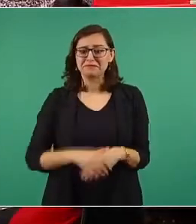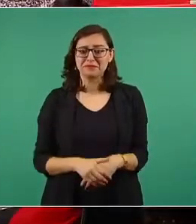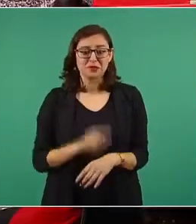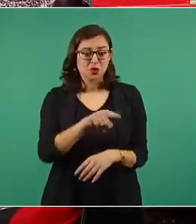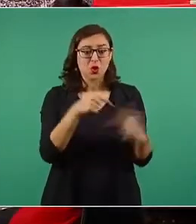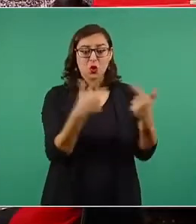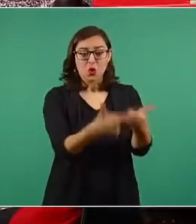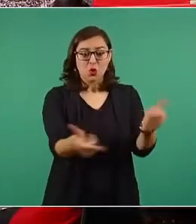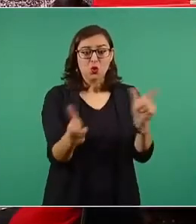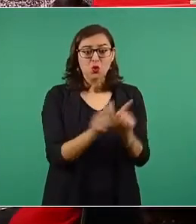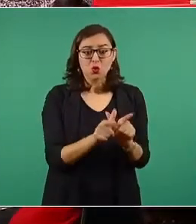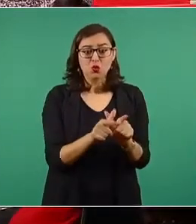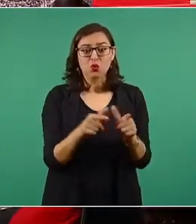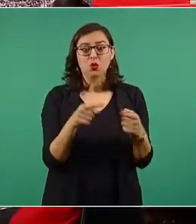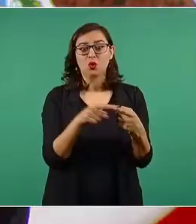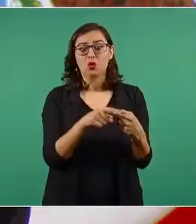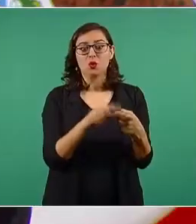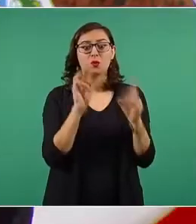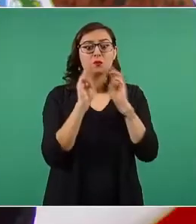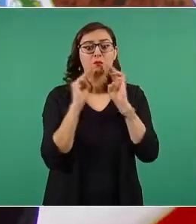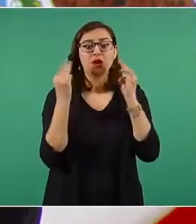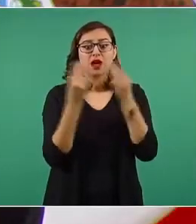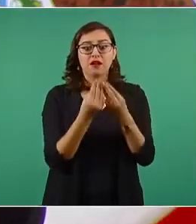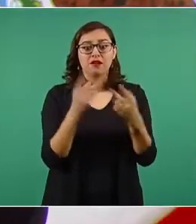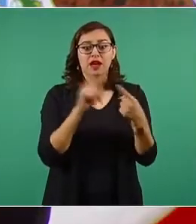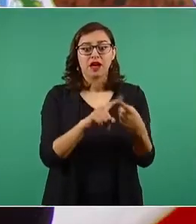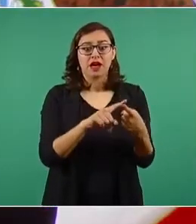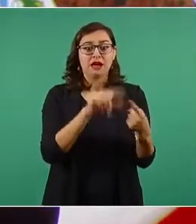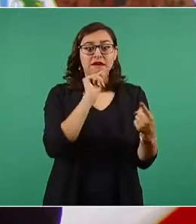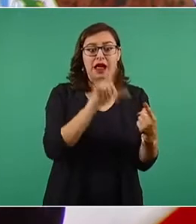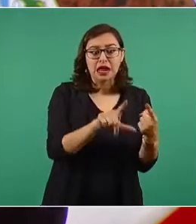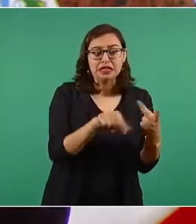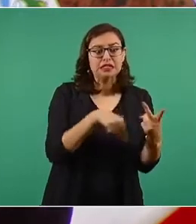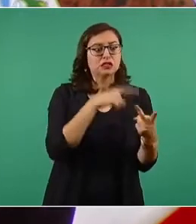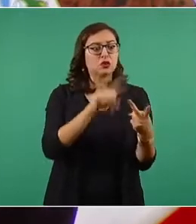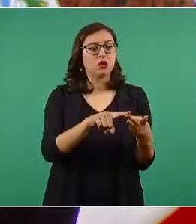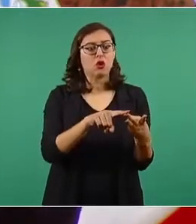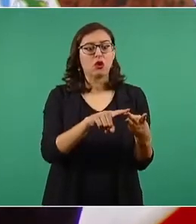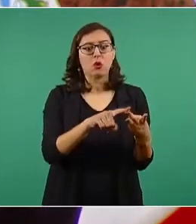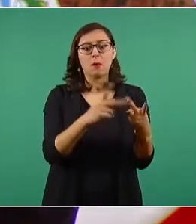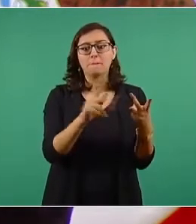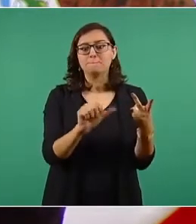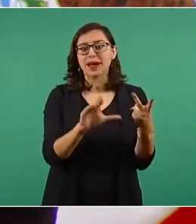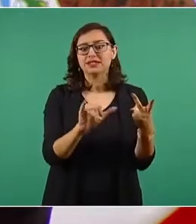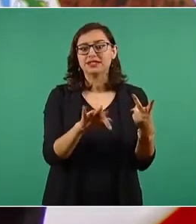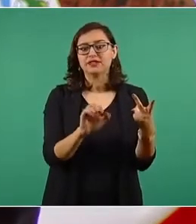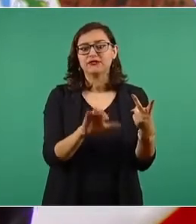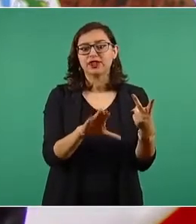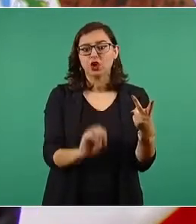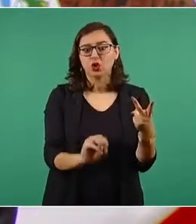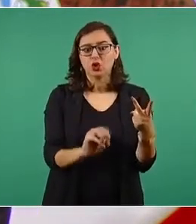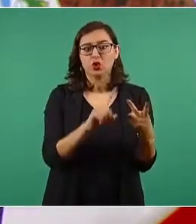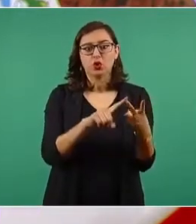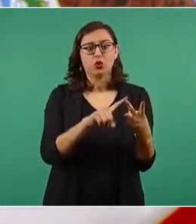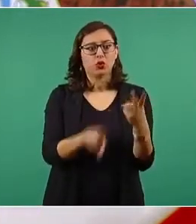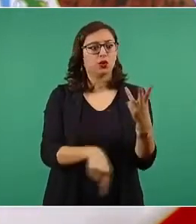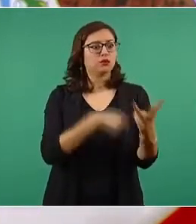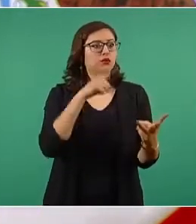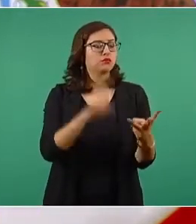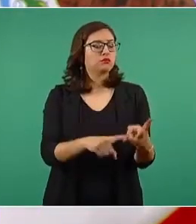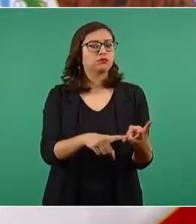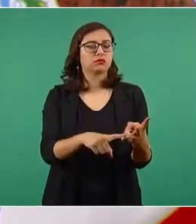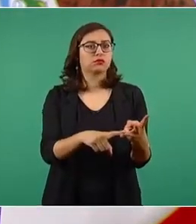o del Pacífico, o